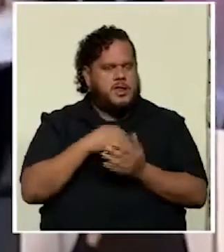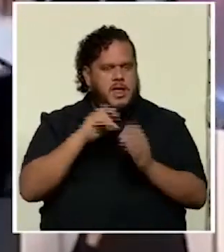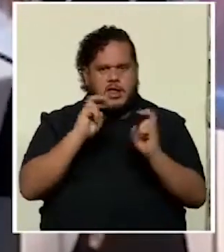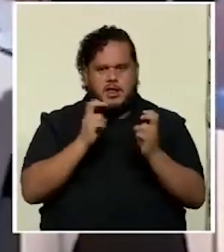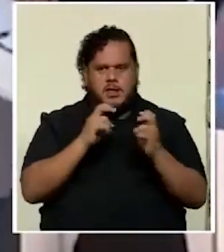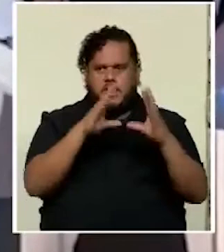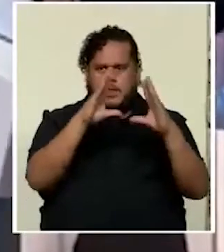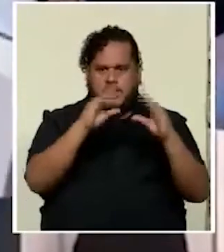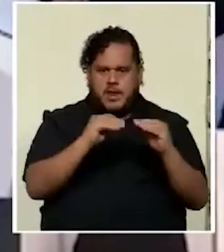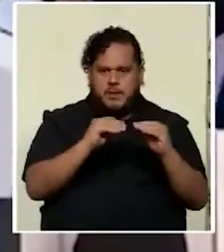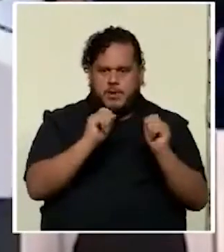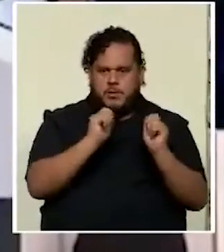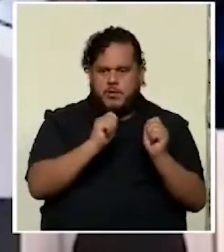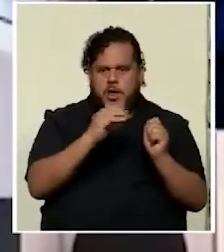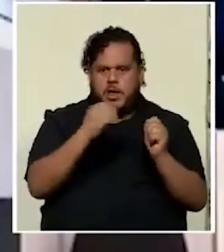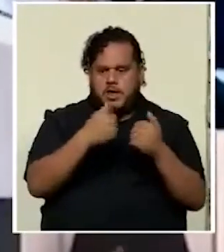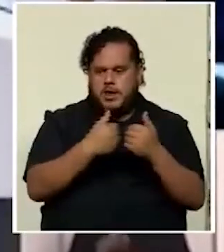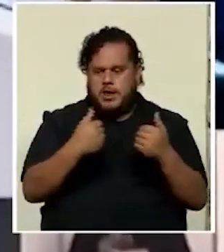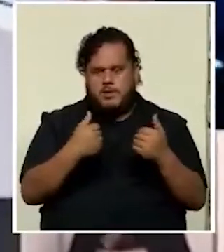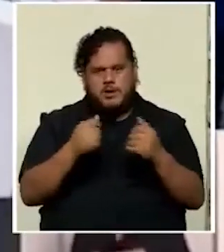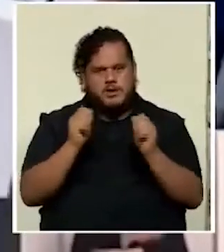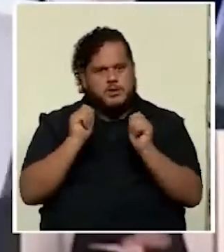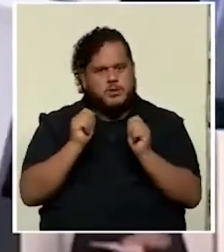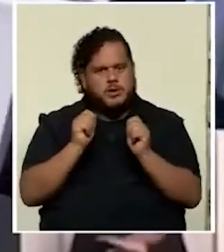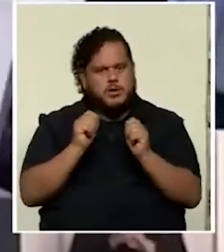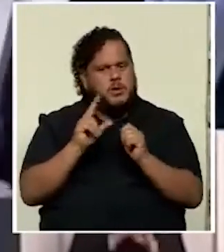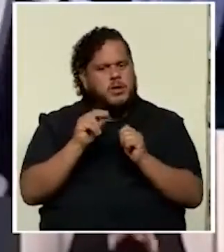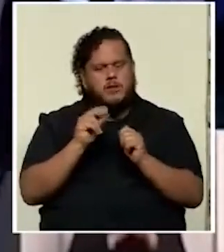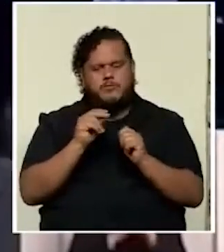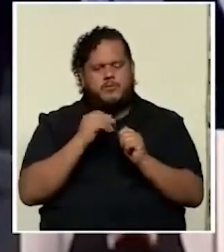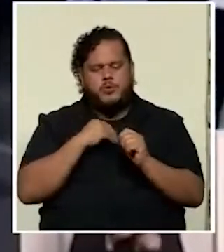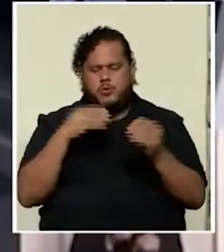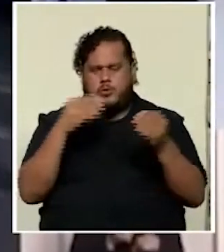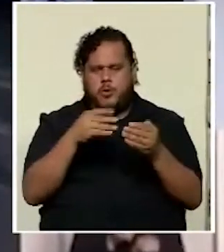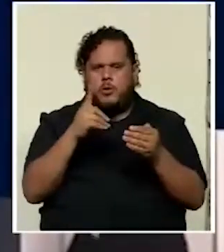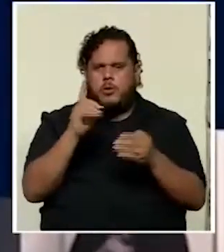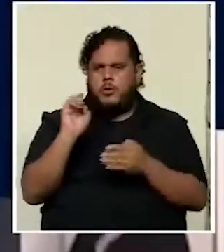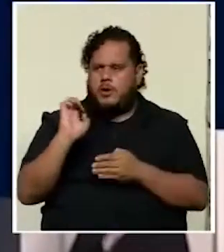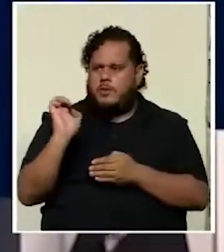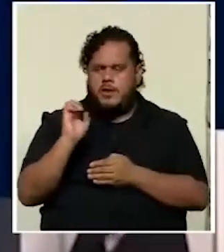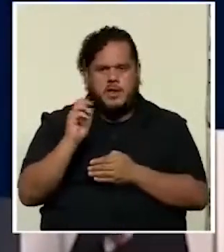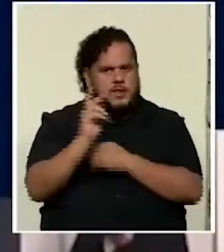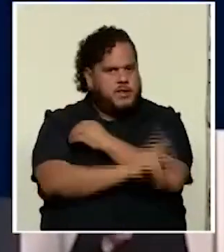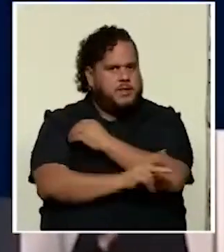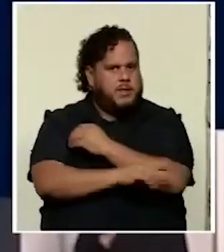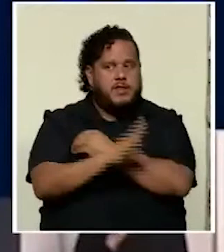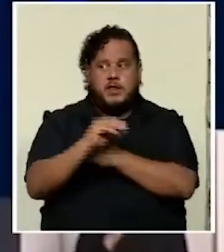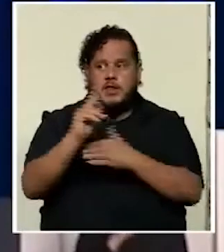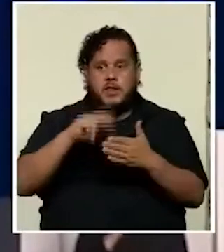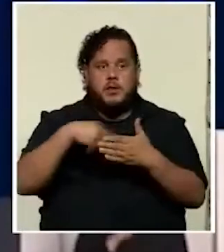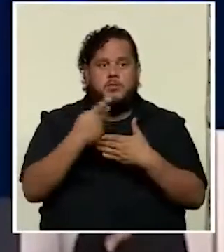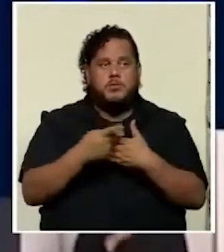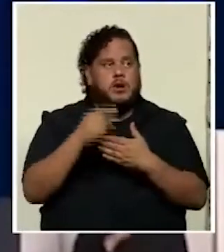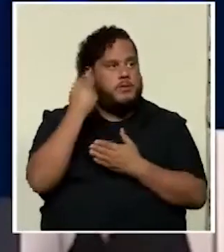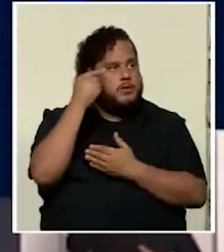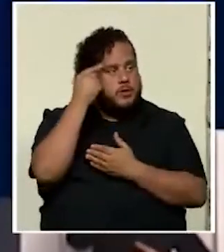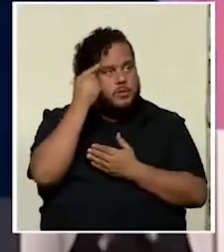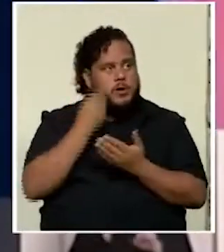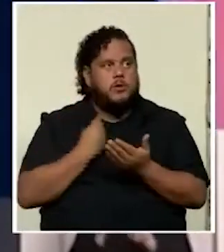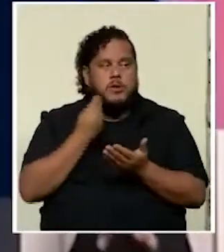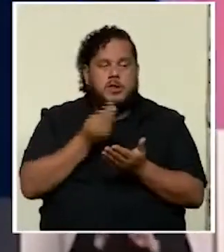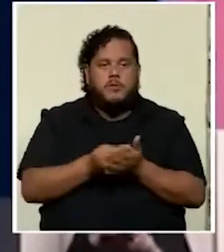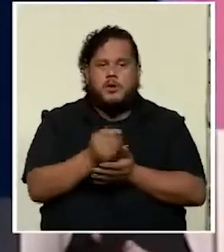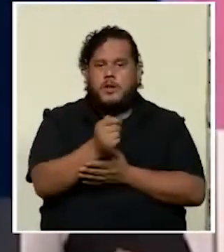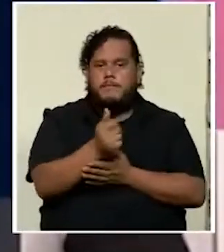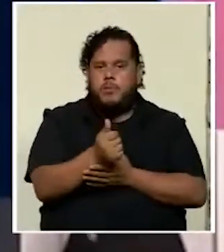y la brecha educativa no se abordan como una emergencia país y que en los programas de gobierno se aportan